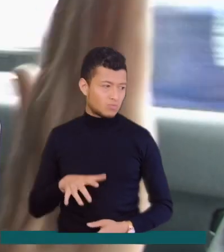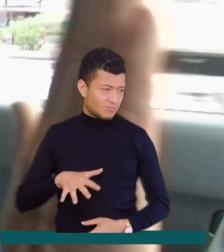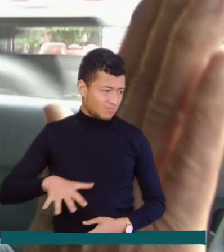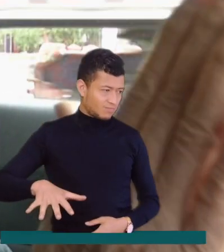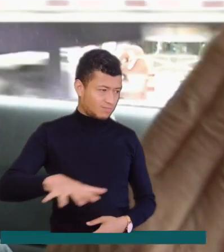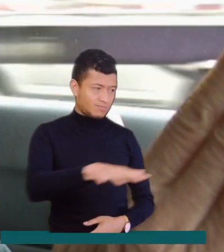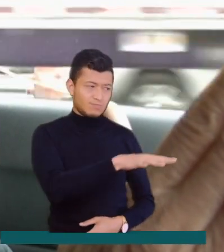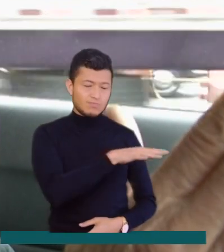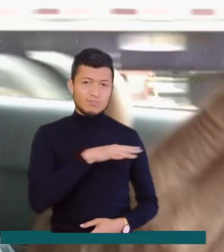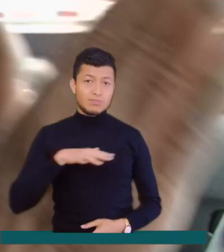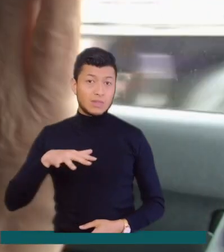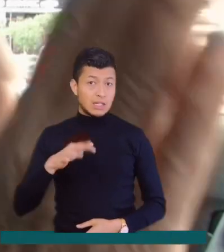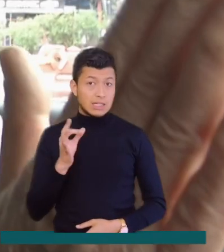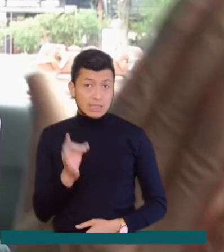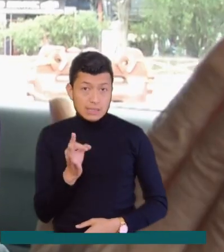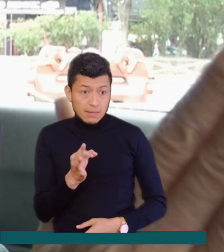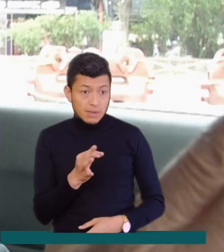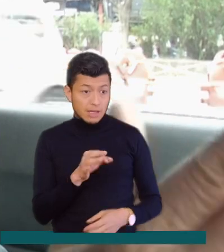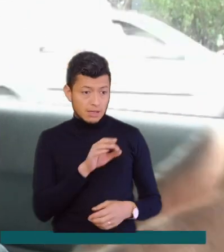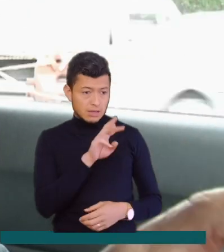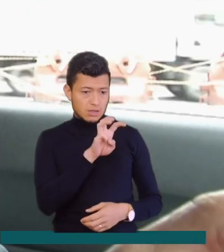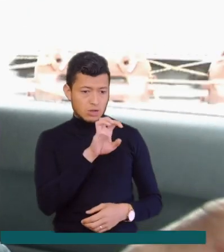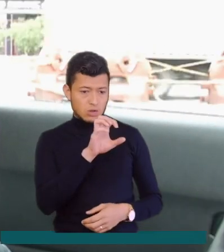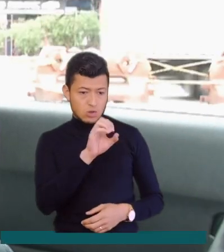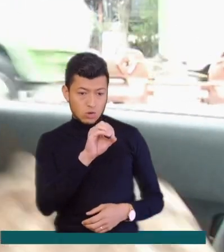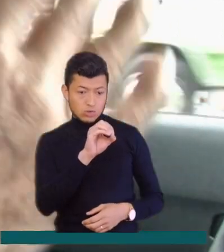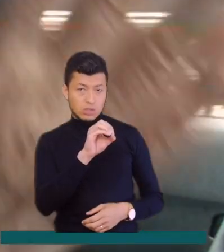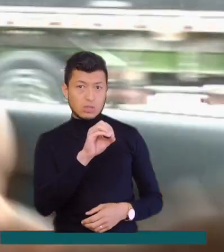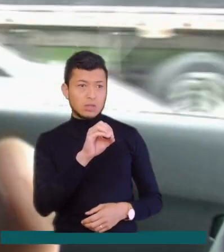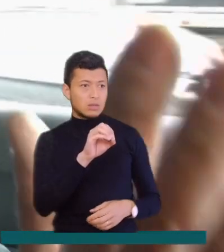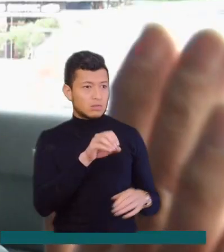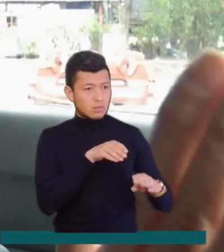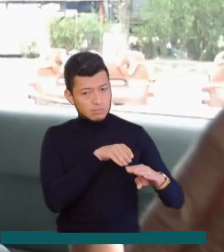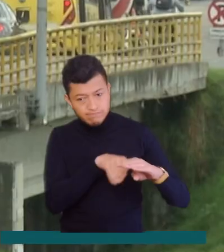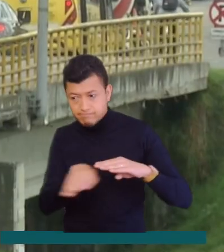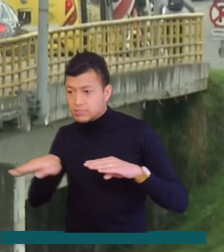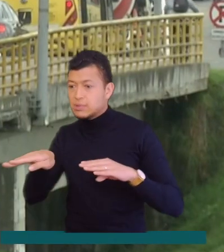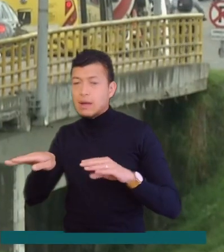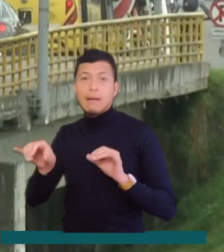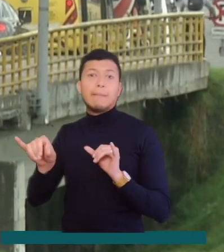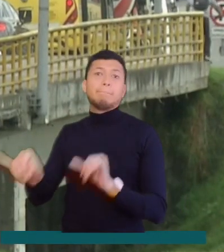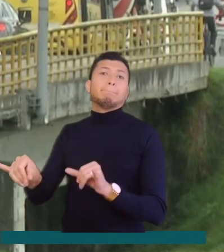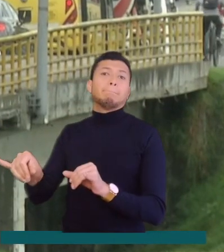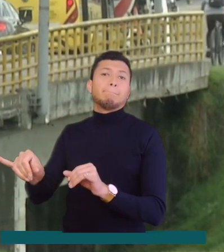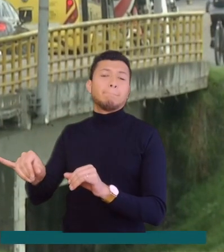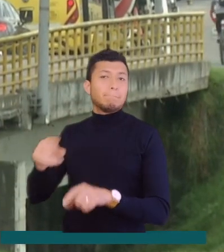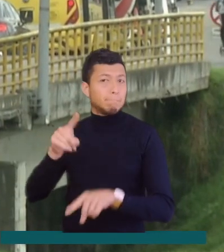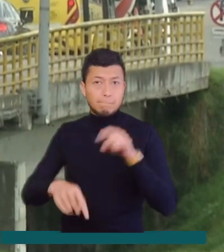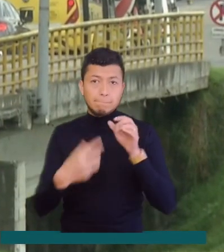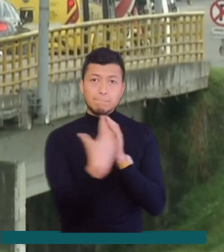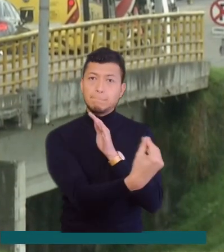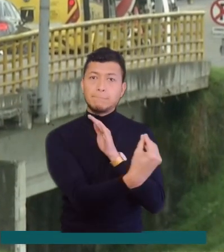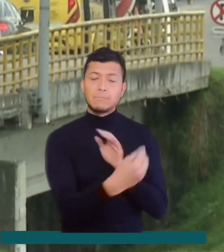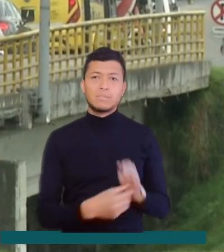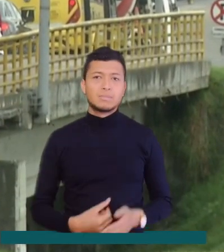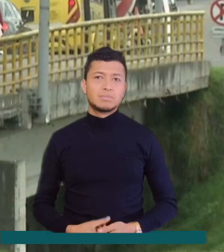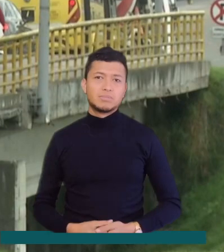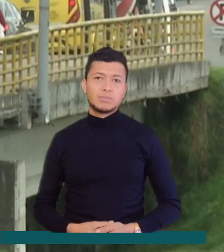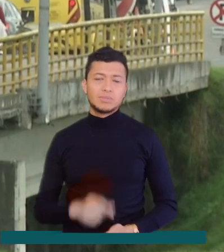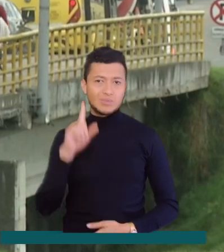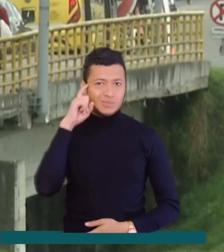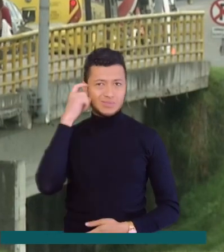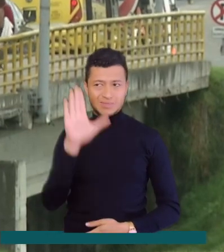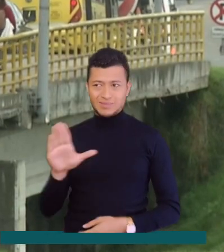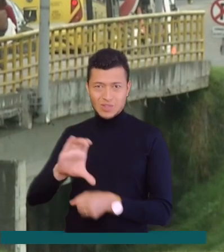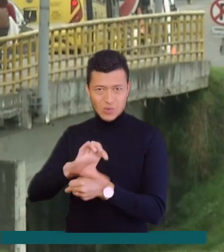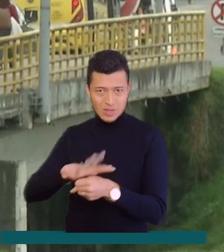Todo este sector de acá, después de que pasa uno a la 80, quedamos secuestrados. Ante este panorama, la gobernación de Cundinamarca,